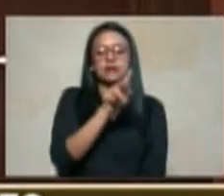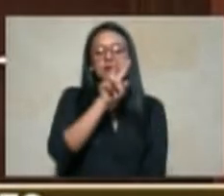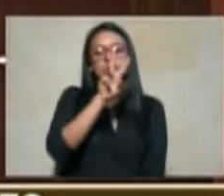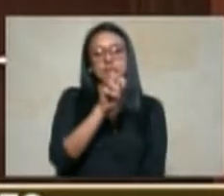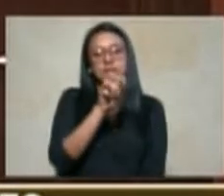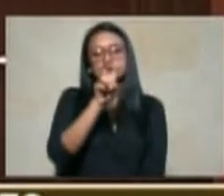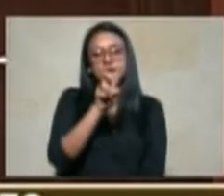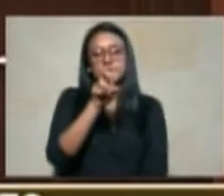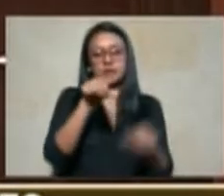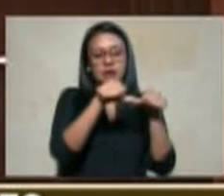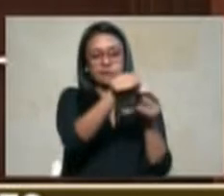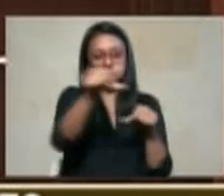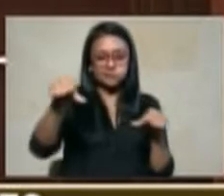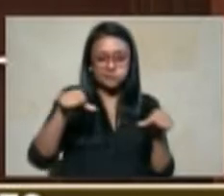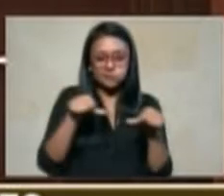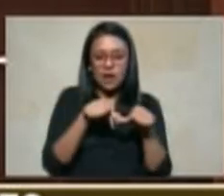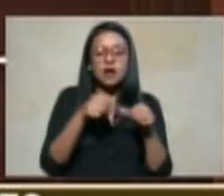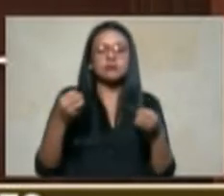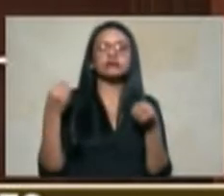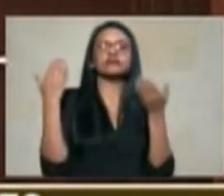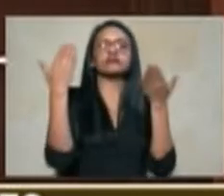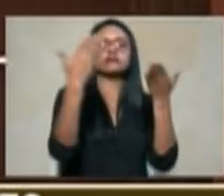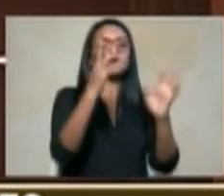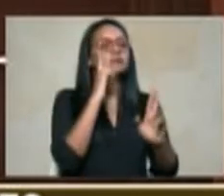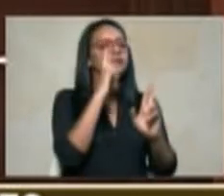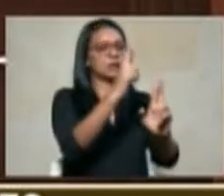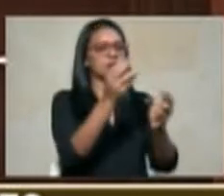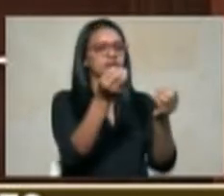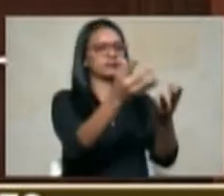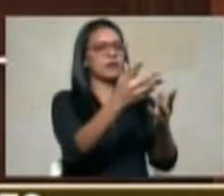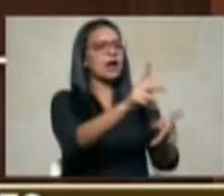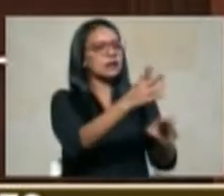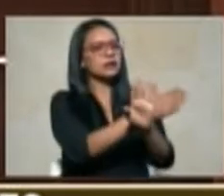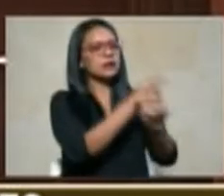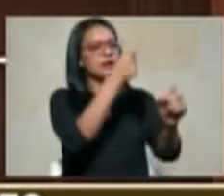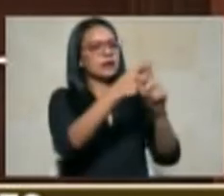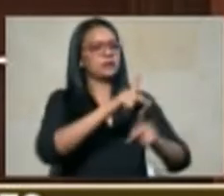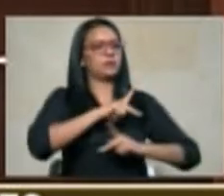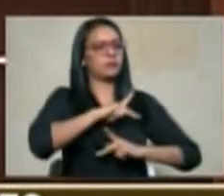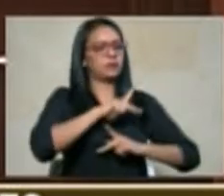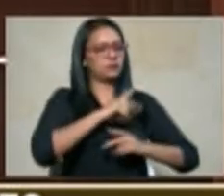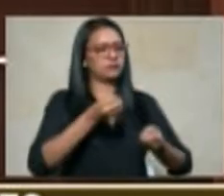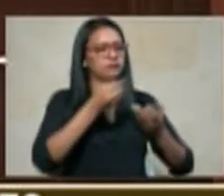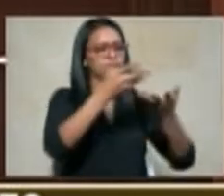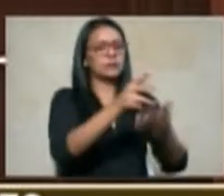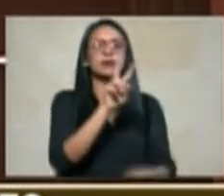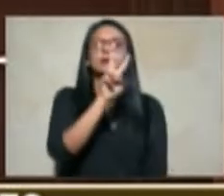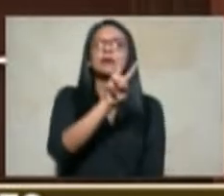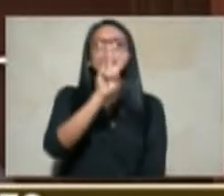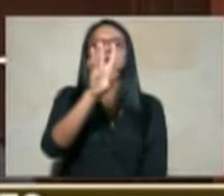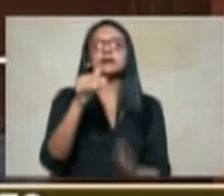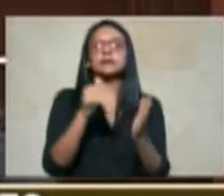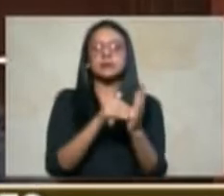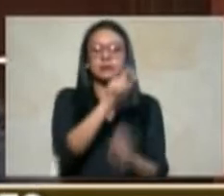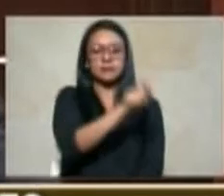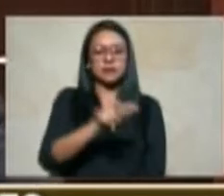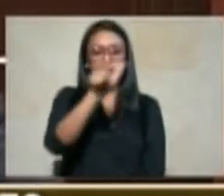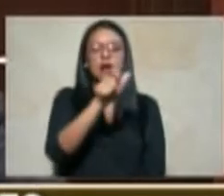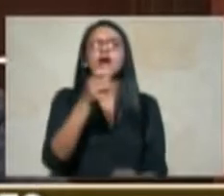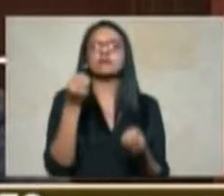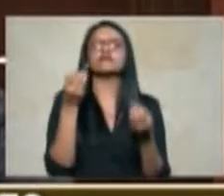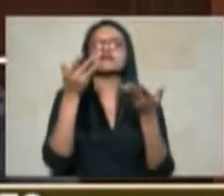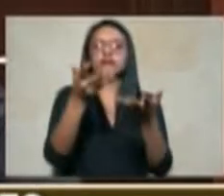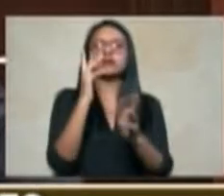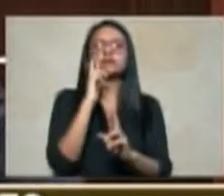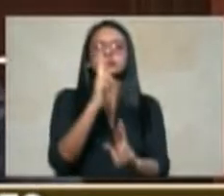a sus originarios propietarios 23.000 personas beneficiadas y actualmente tenemos